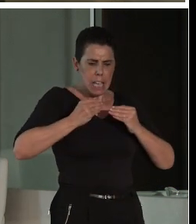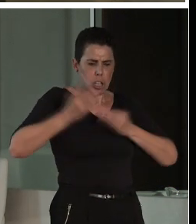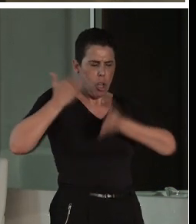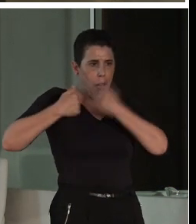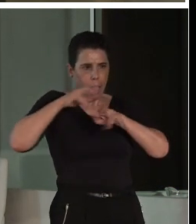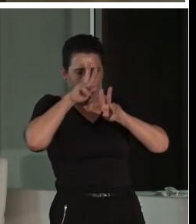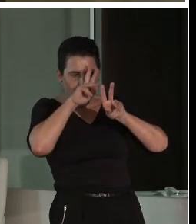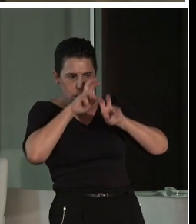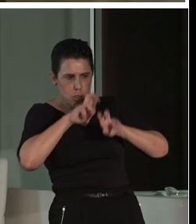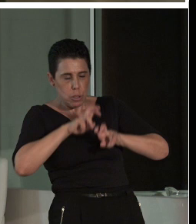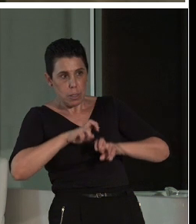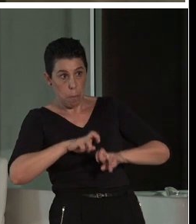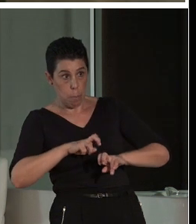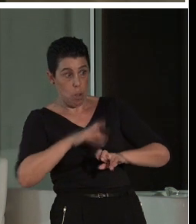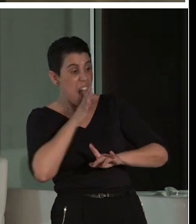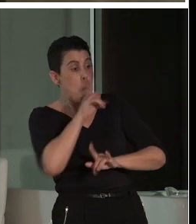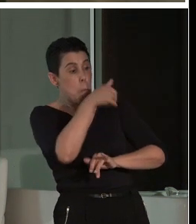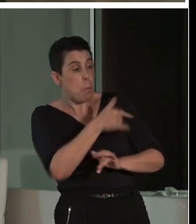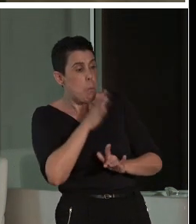por qué pasan en él las cosas que pasan.